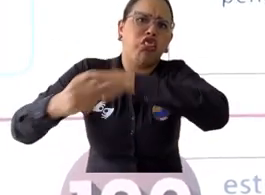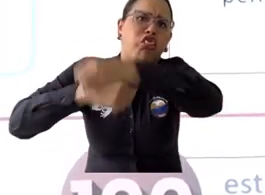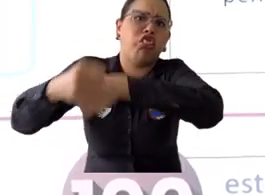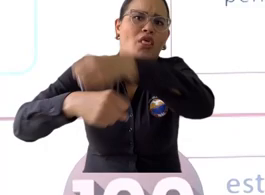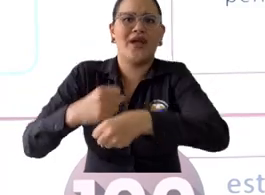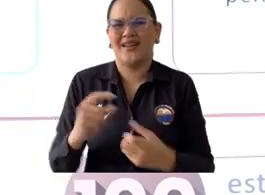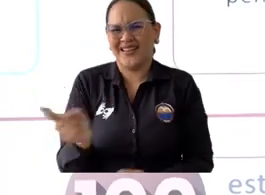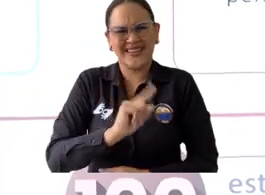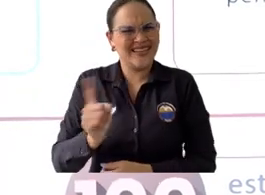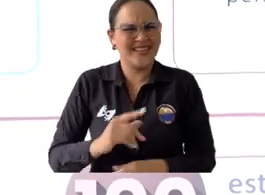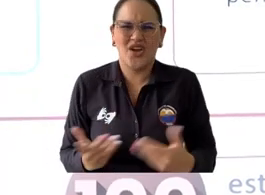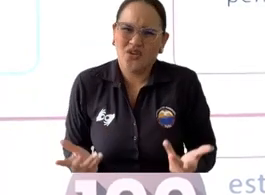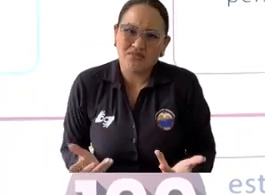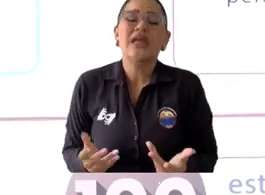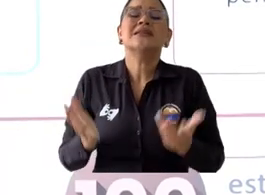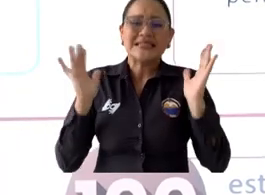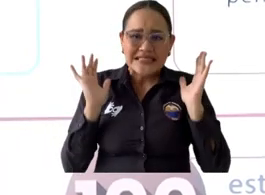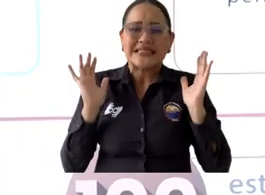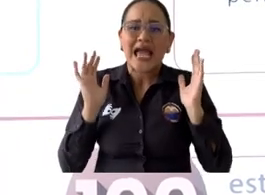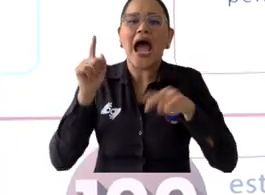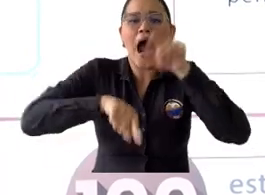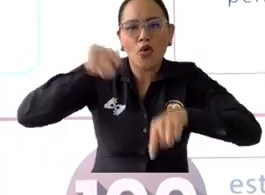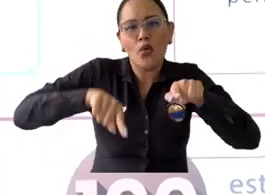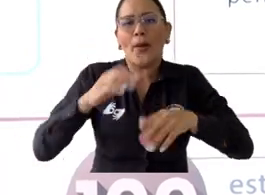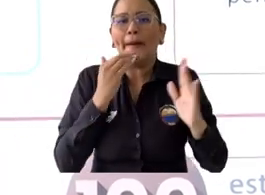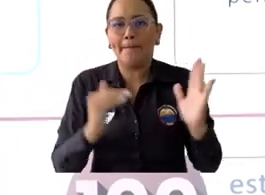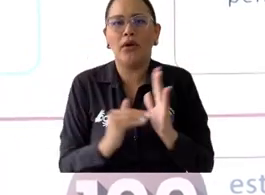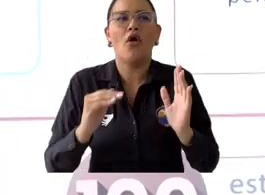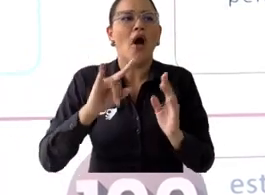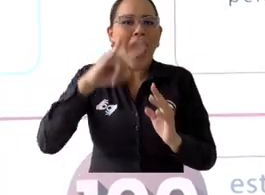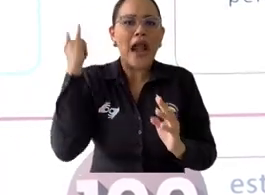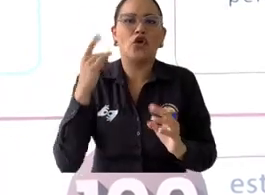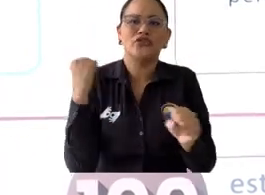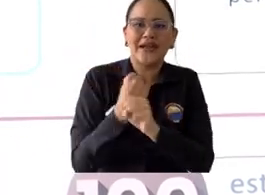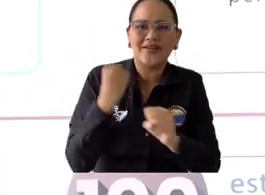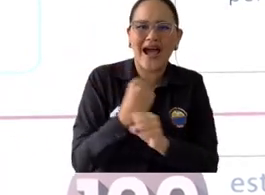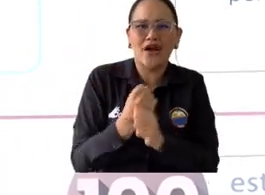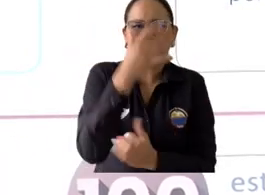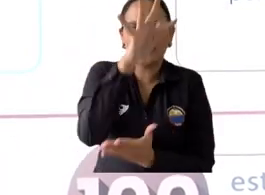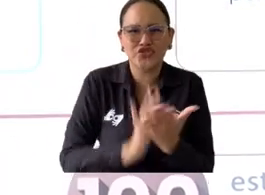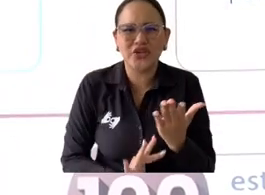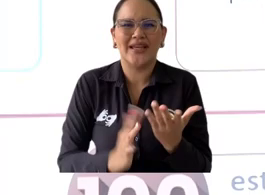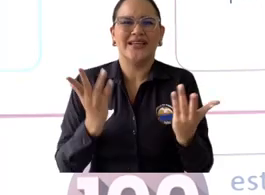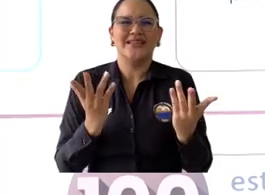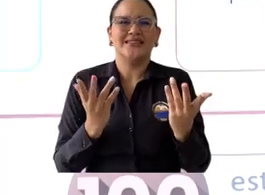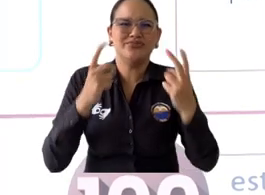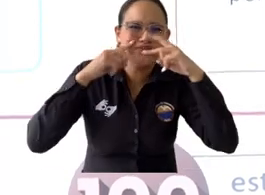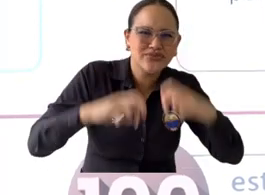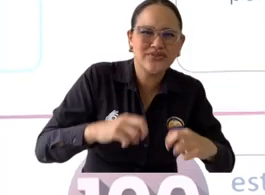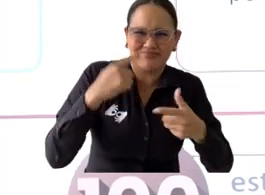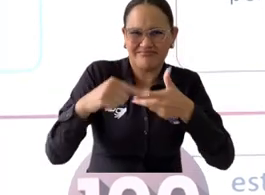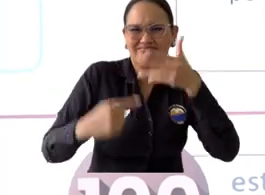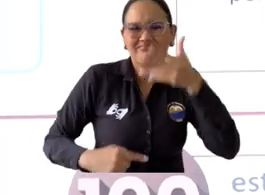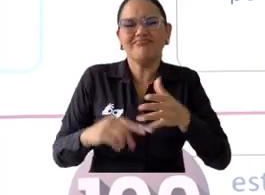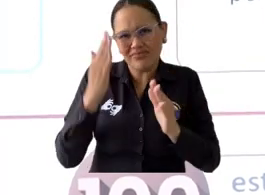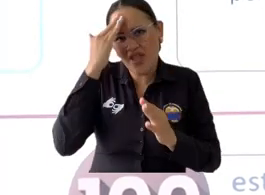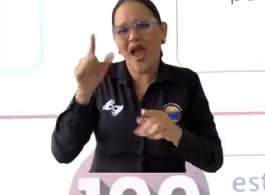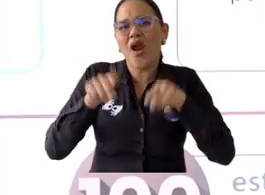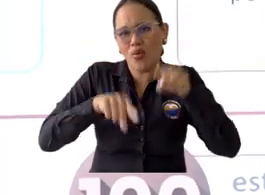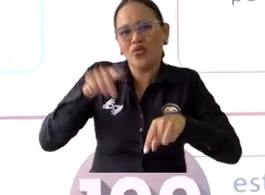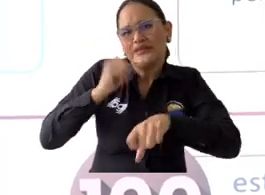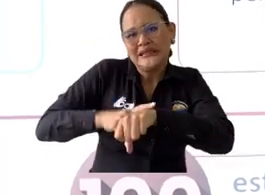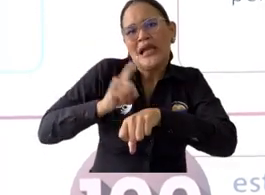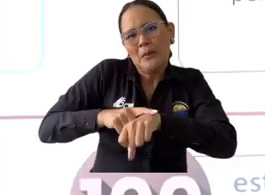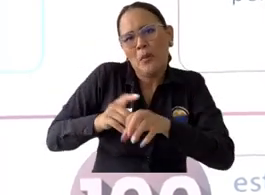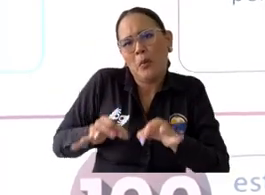para poder terminar. Lo ideal sería que se hiciesen el tiempo. Entiendo que no todos tienen la misma capacidad de avanzar en ese sentido, pero